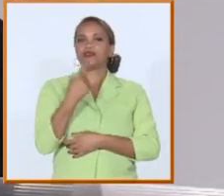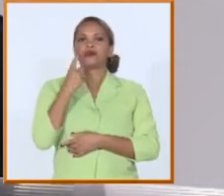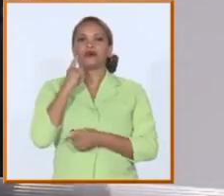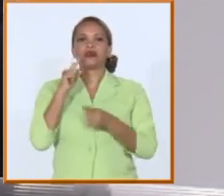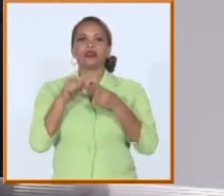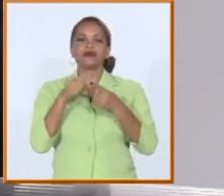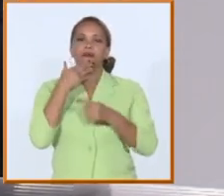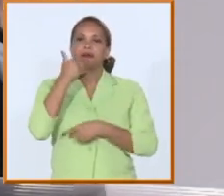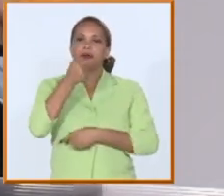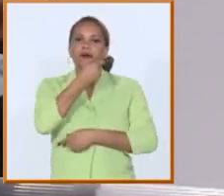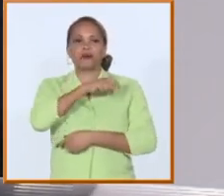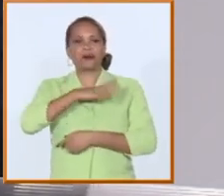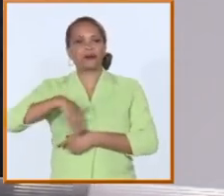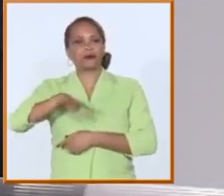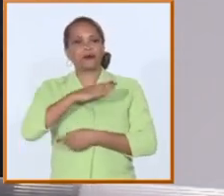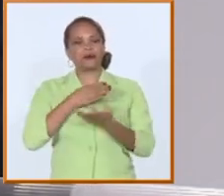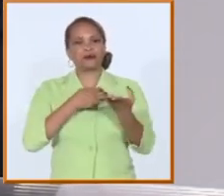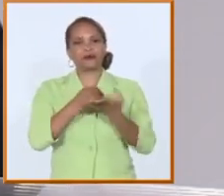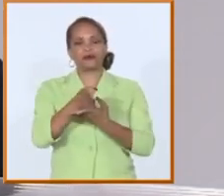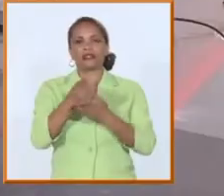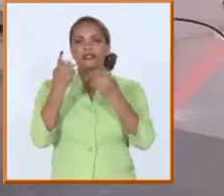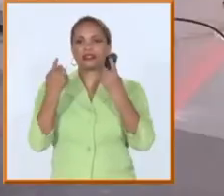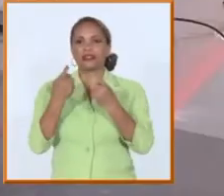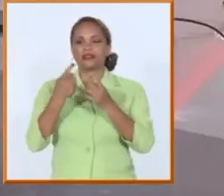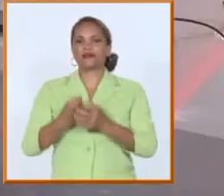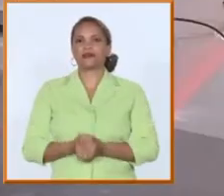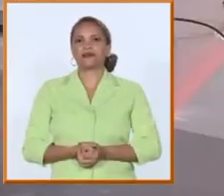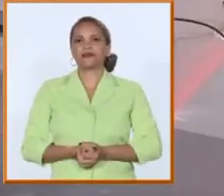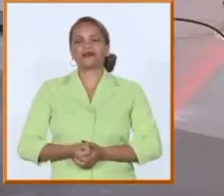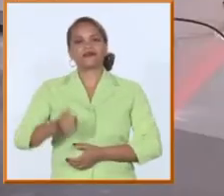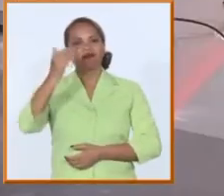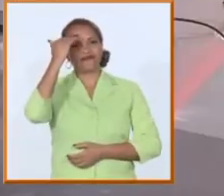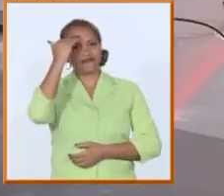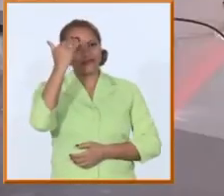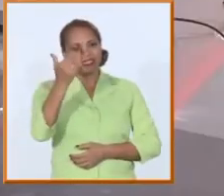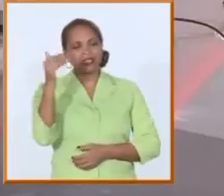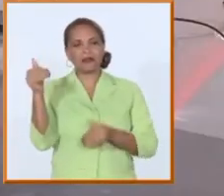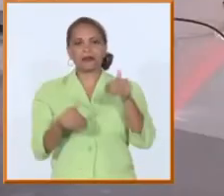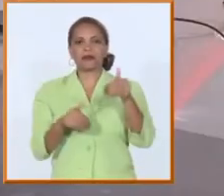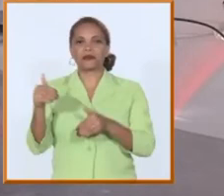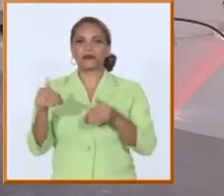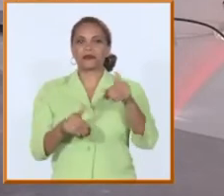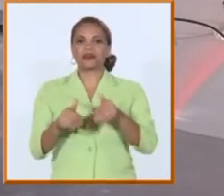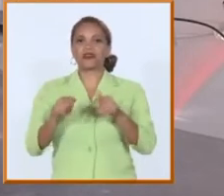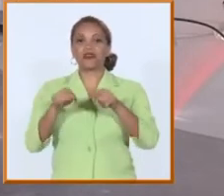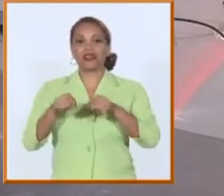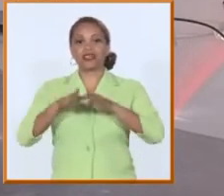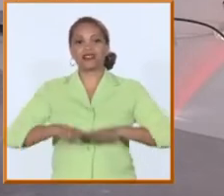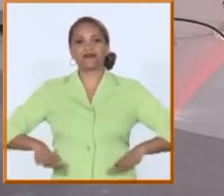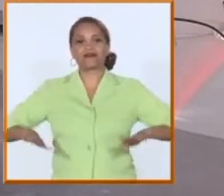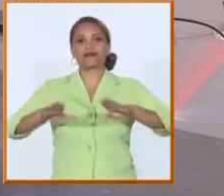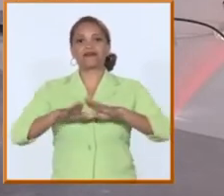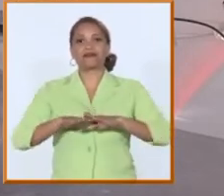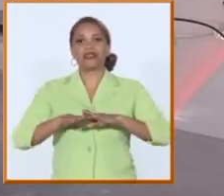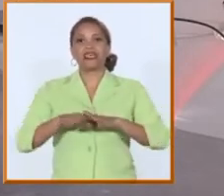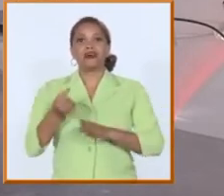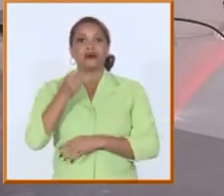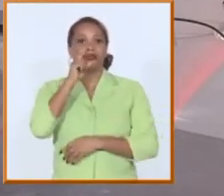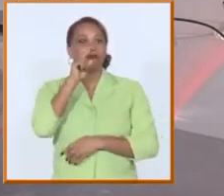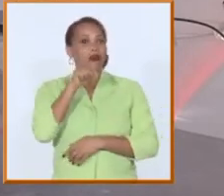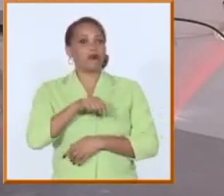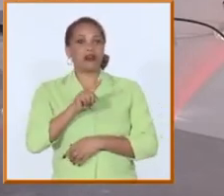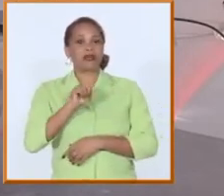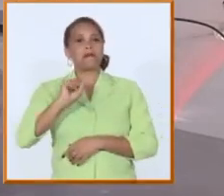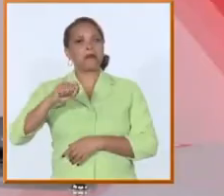y la formación continua de los profesionales que el pueblo necesita Bueno, muchísimas gracias Ministro por haber podido conversar con usted hoy no terminaremos aquí mañana